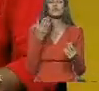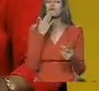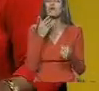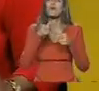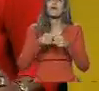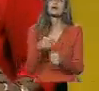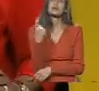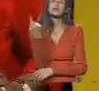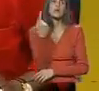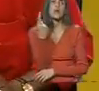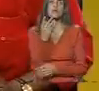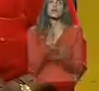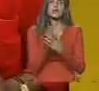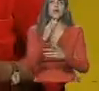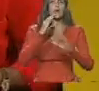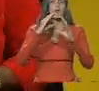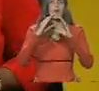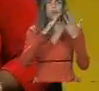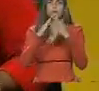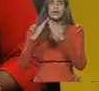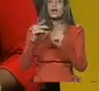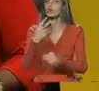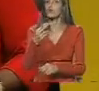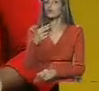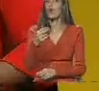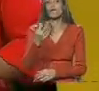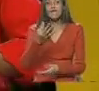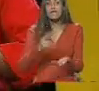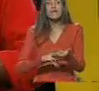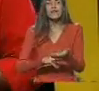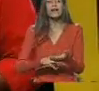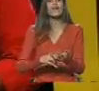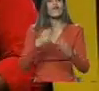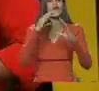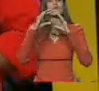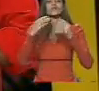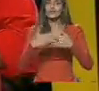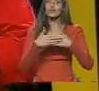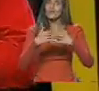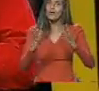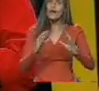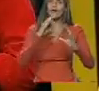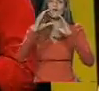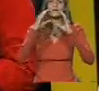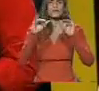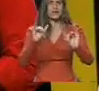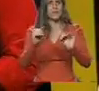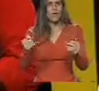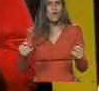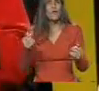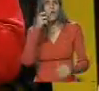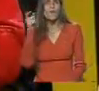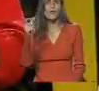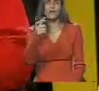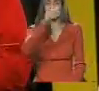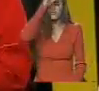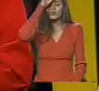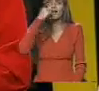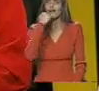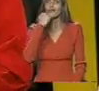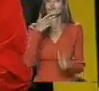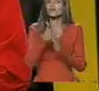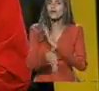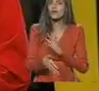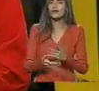nos quedemos solo con medios comunitarios, sino de verdad, verdad, es comunicación popular, es la comunicación del pueblo, yo no sé, esa es parte